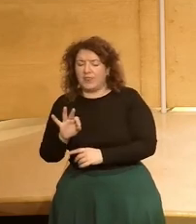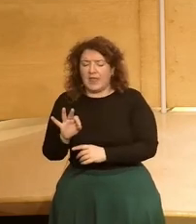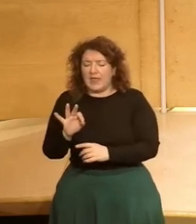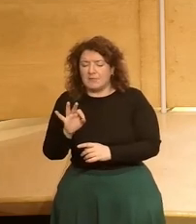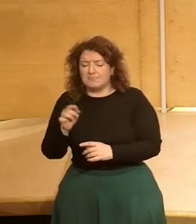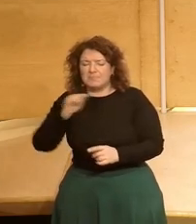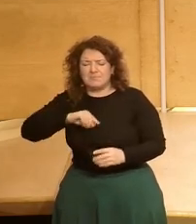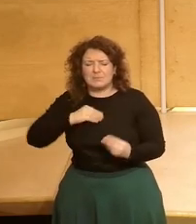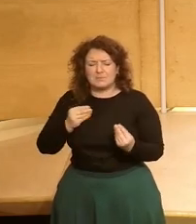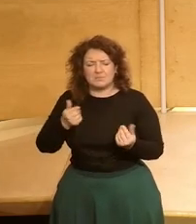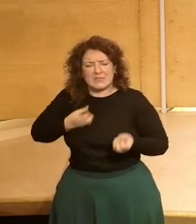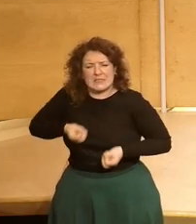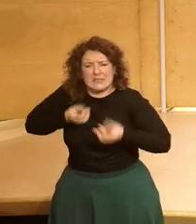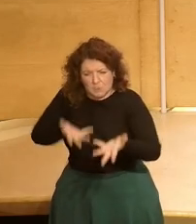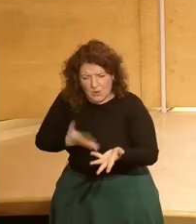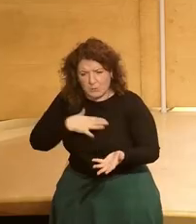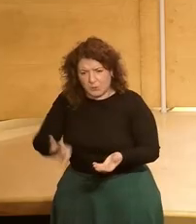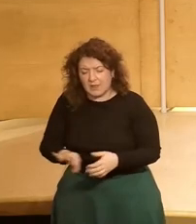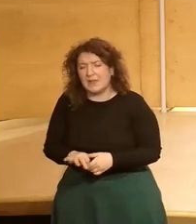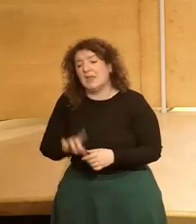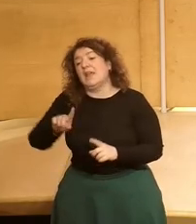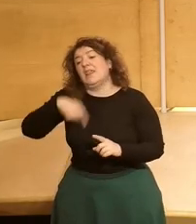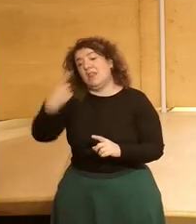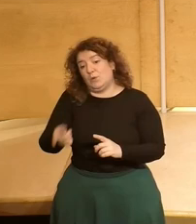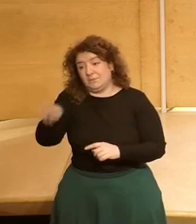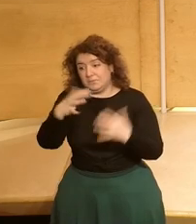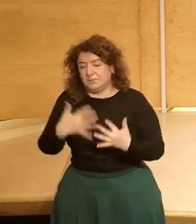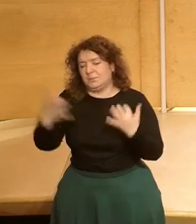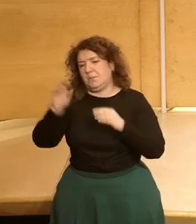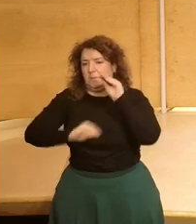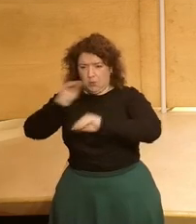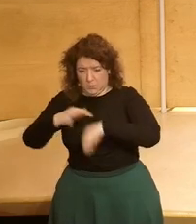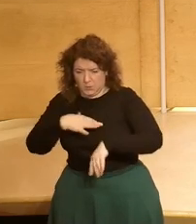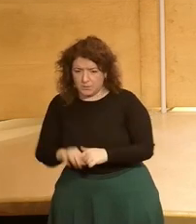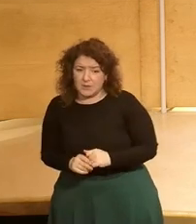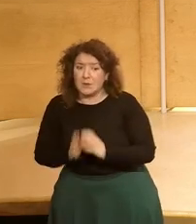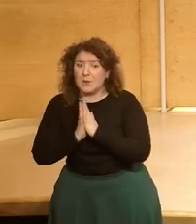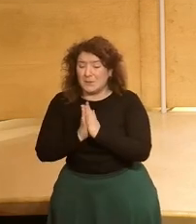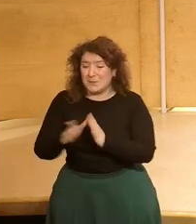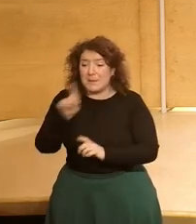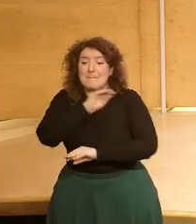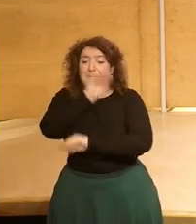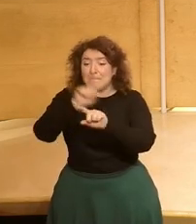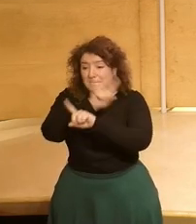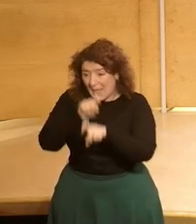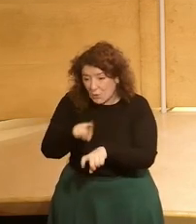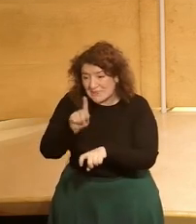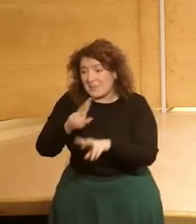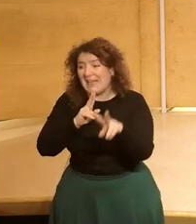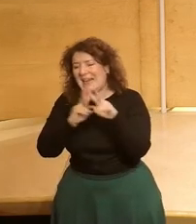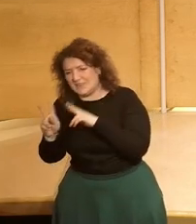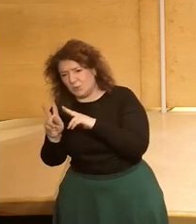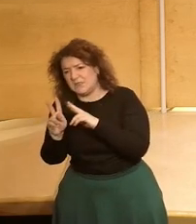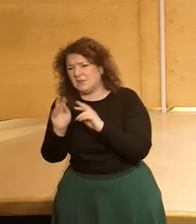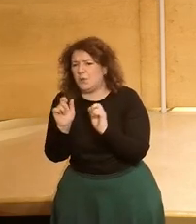vuestras impresiones y rápidamente vamos a pasar a las preguntas del público. Pedimos, por favor, que tanto las preguntas como las respuestas